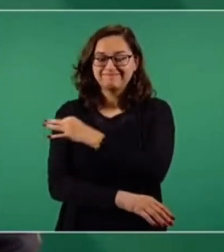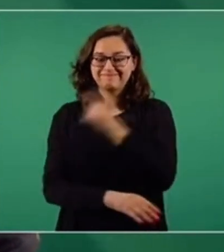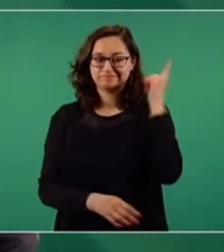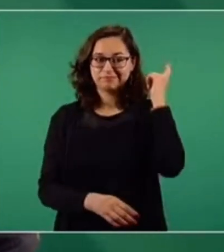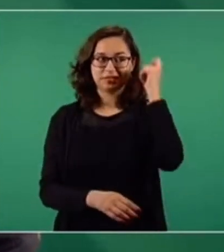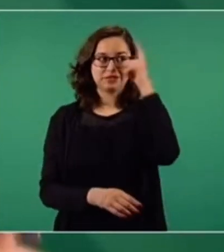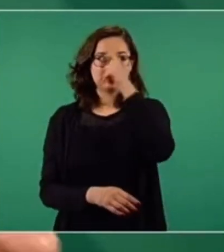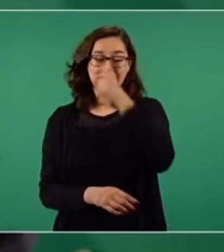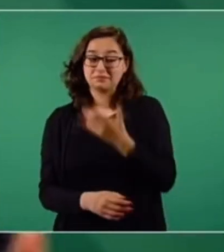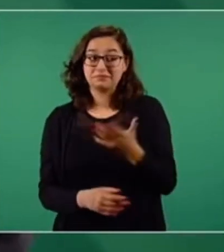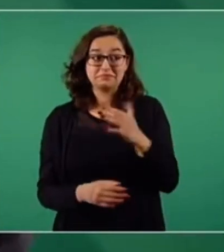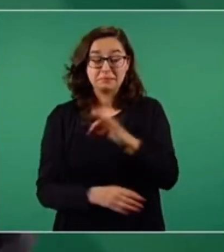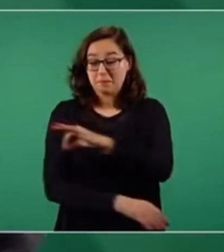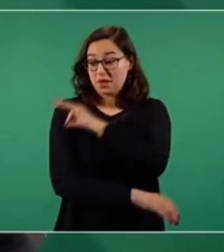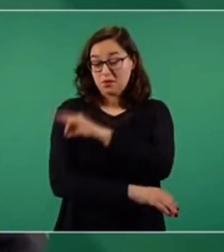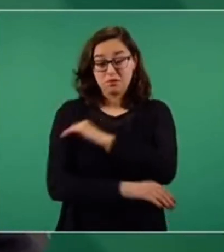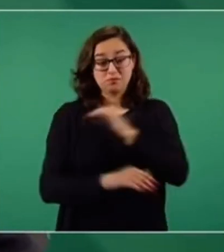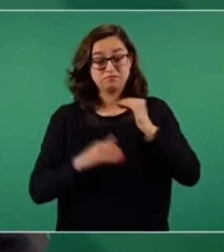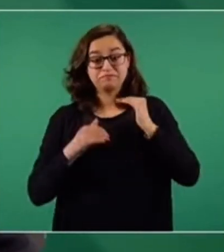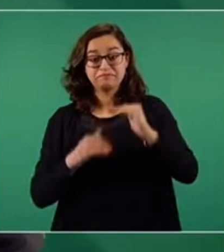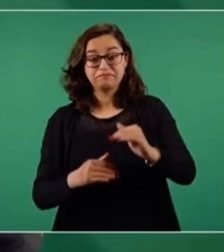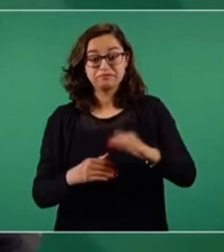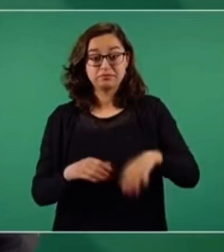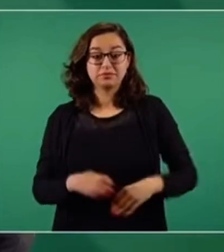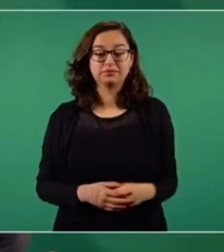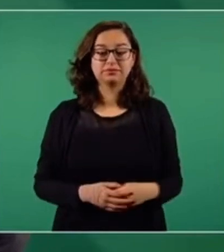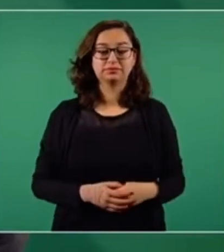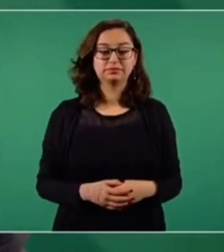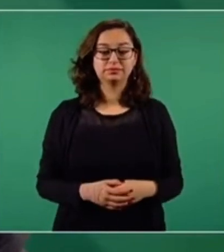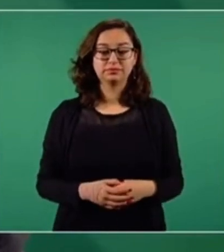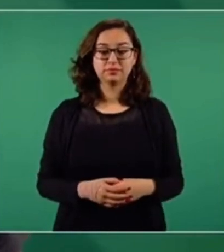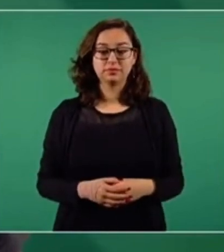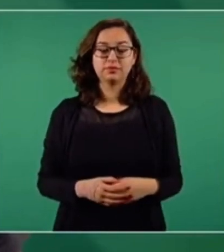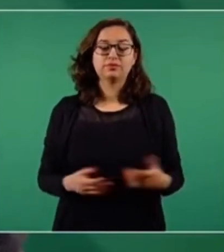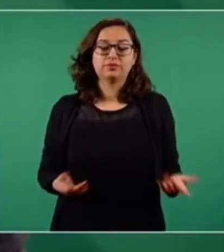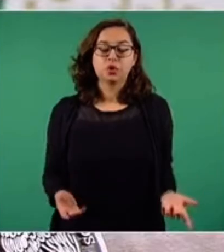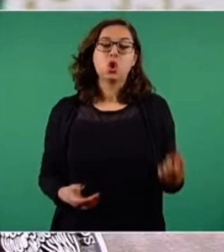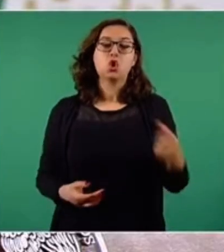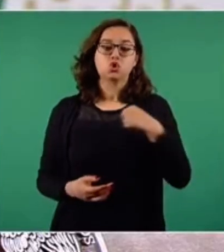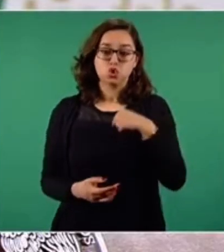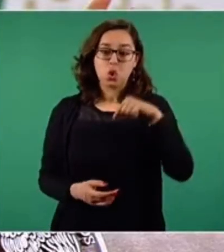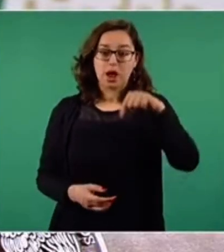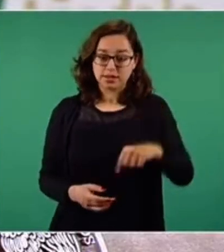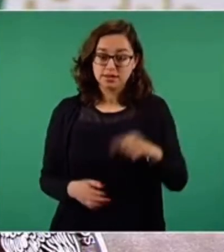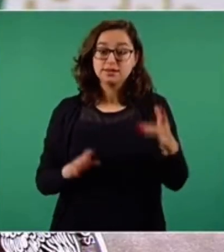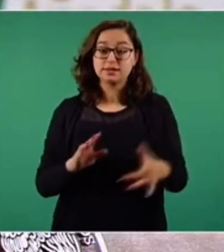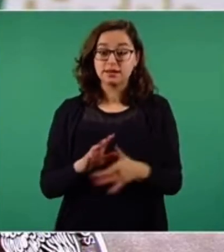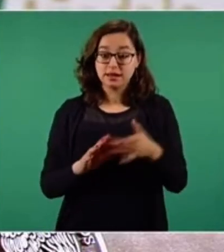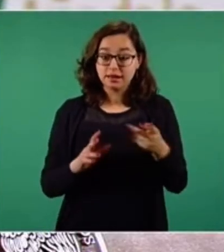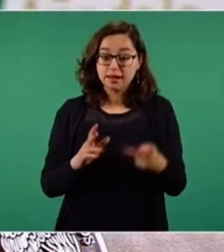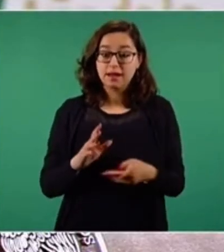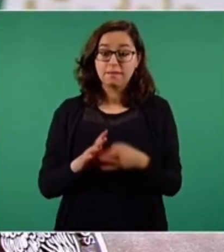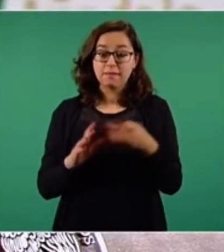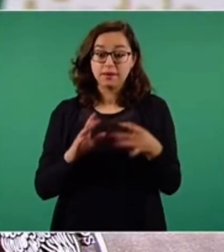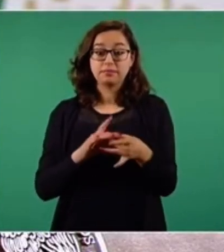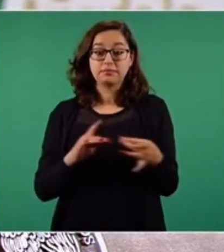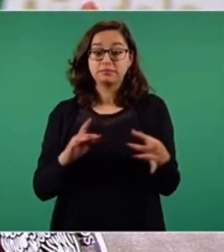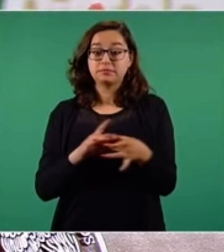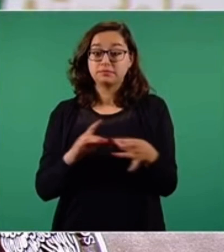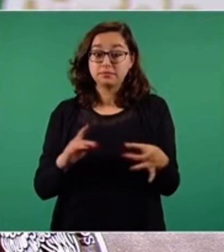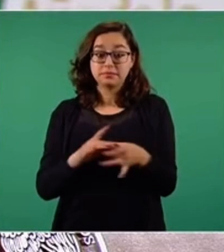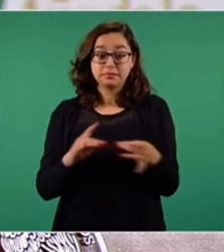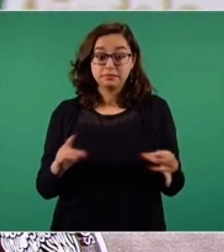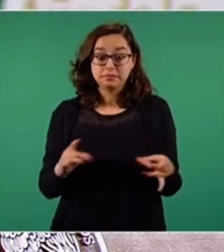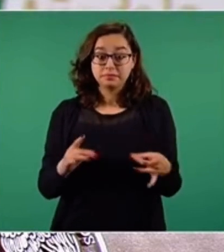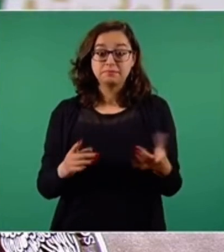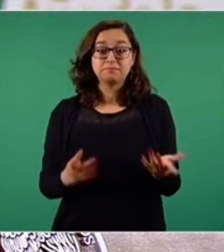presidente varias semanas atrás, yo mismo lo comenté aquí en este foro, desde el principio consideramos que